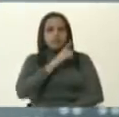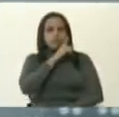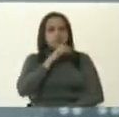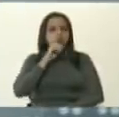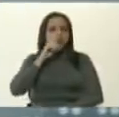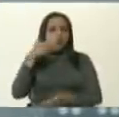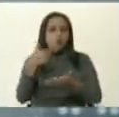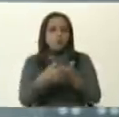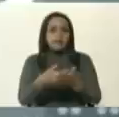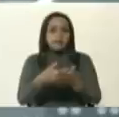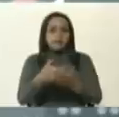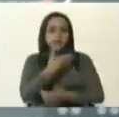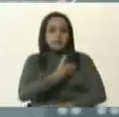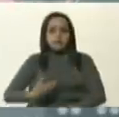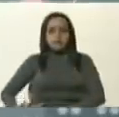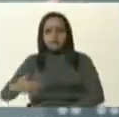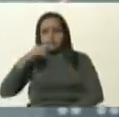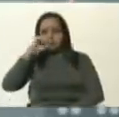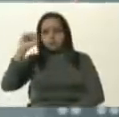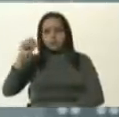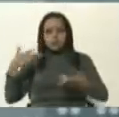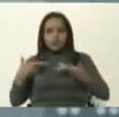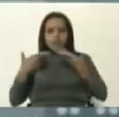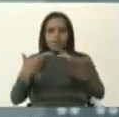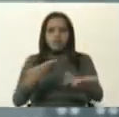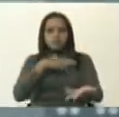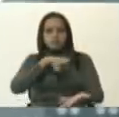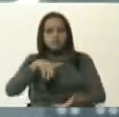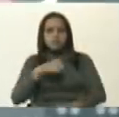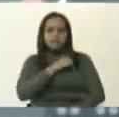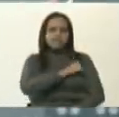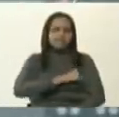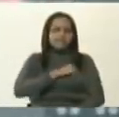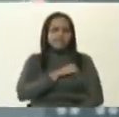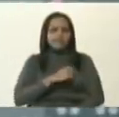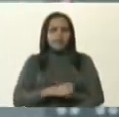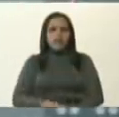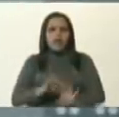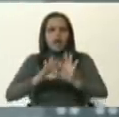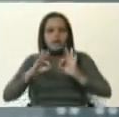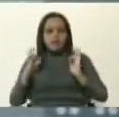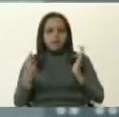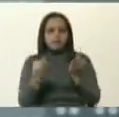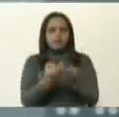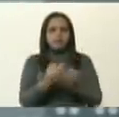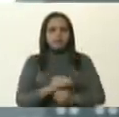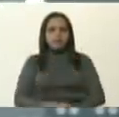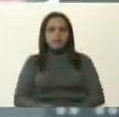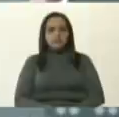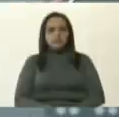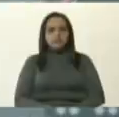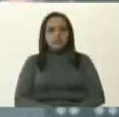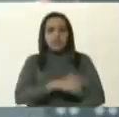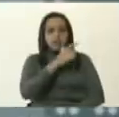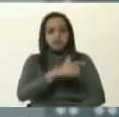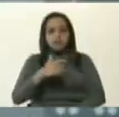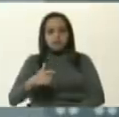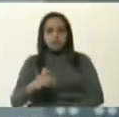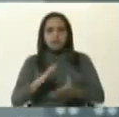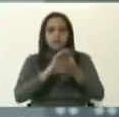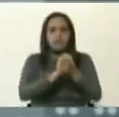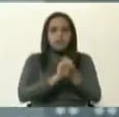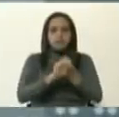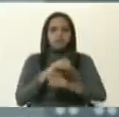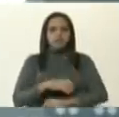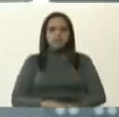presidente Nicolás Maduro, extendemos nuestras condolencias a sus familiares, a sus deudos, a sus amigos,